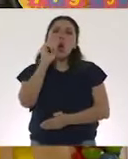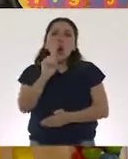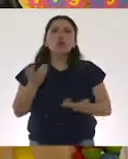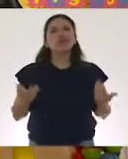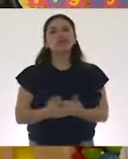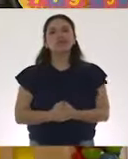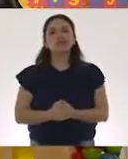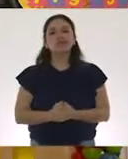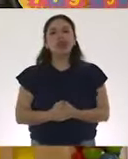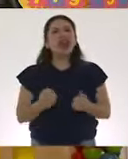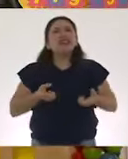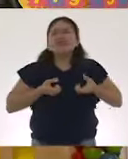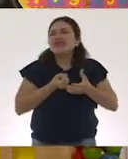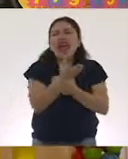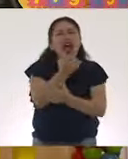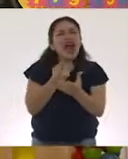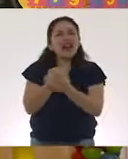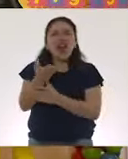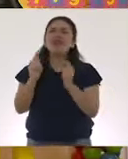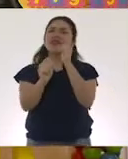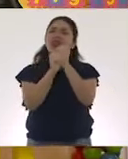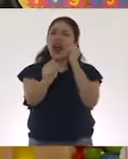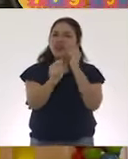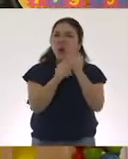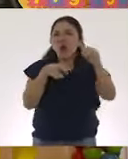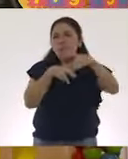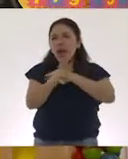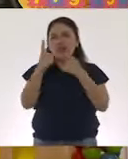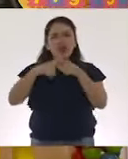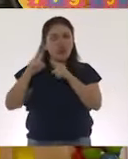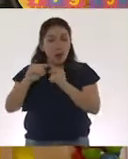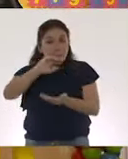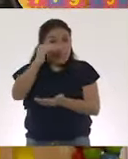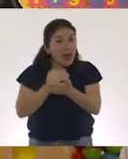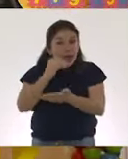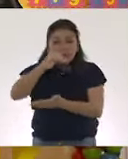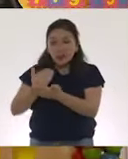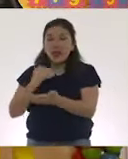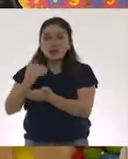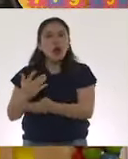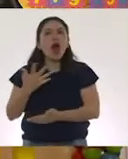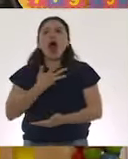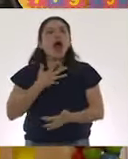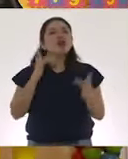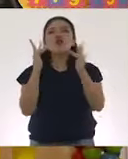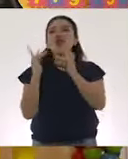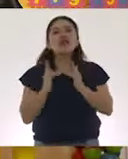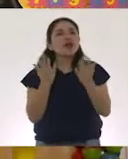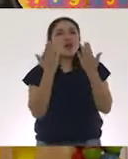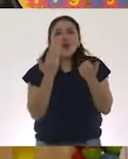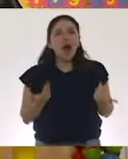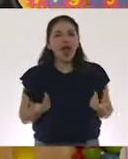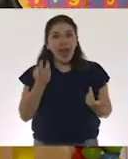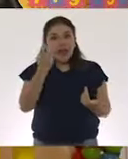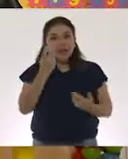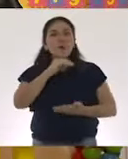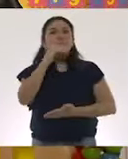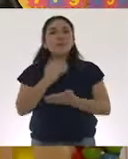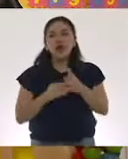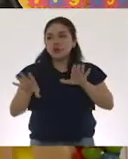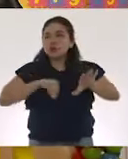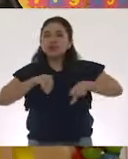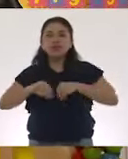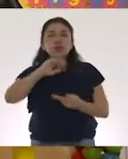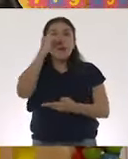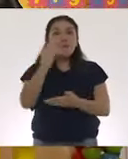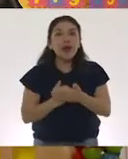estar movilizándose en el transporte público, pues, menos contacto van a tener entre ellas y menos interacción va a haber,